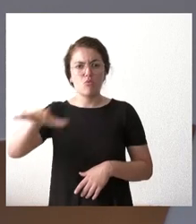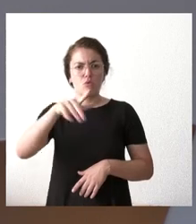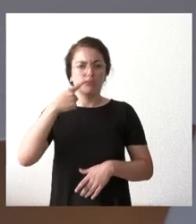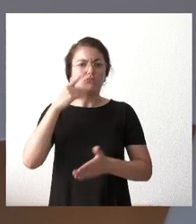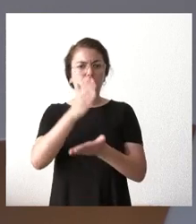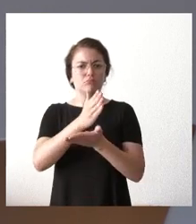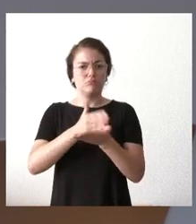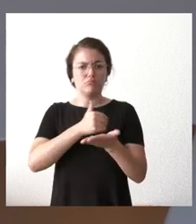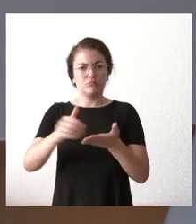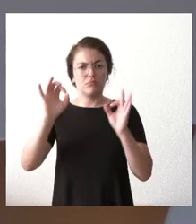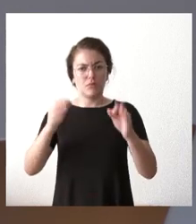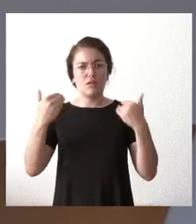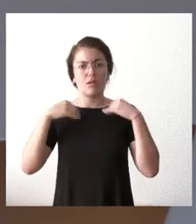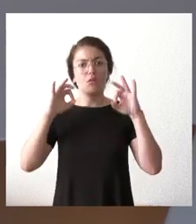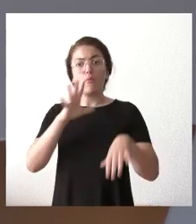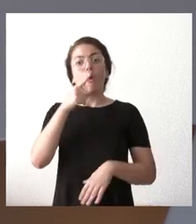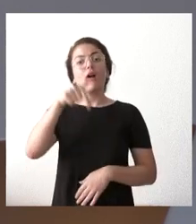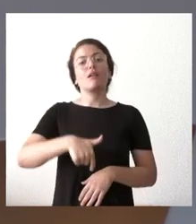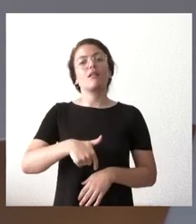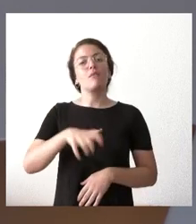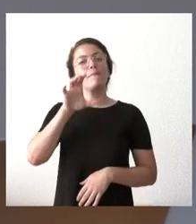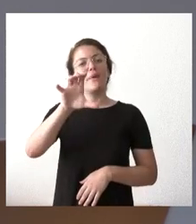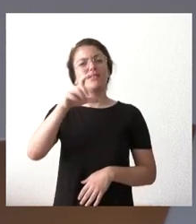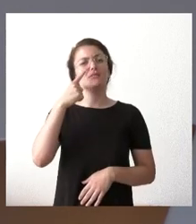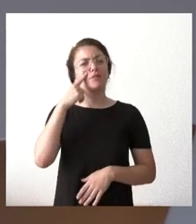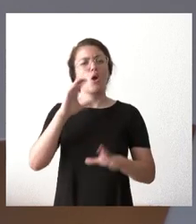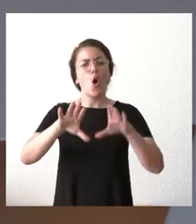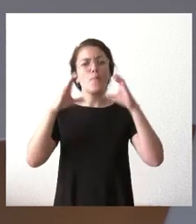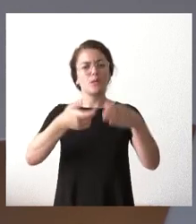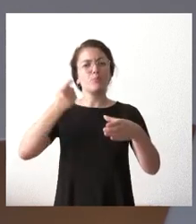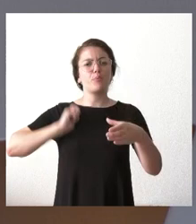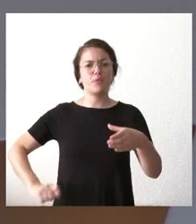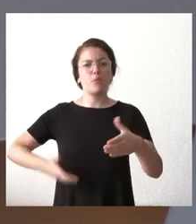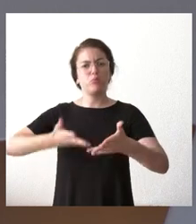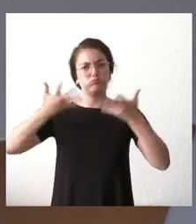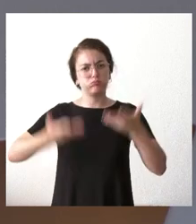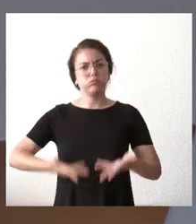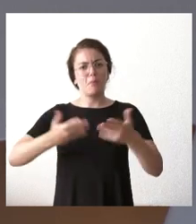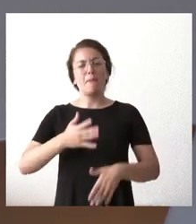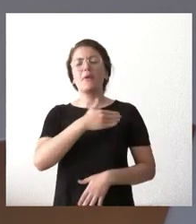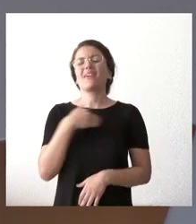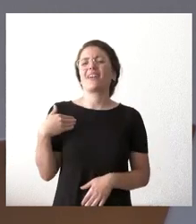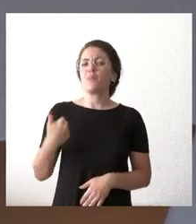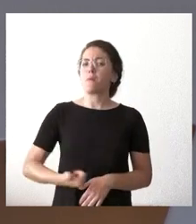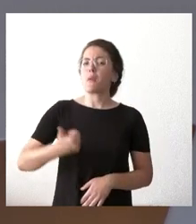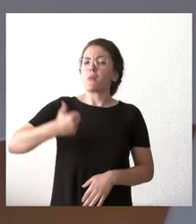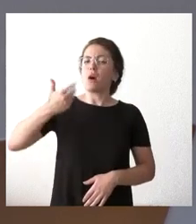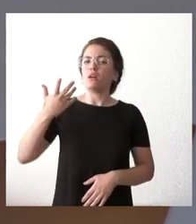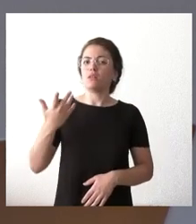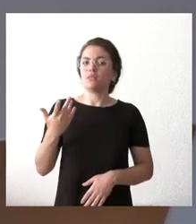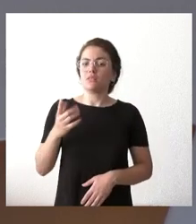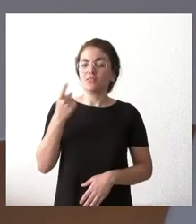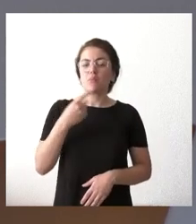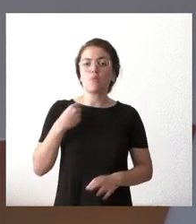y reitero lo que dije antes un país con unos grandes operativos de incendios forestales queremos que sean más capaces y que nuestra coordinación que existe